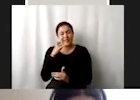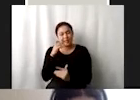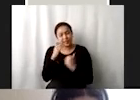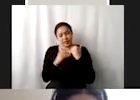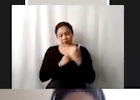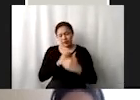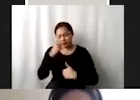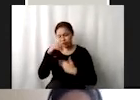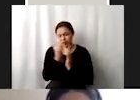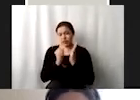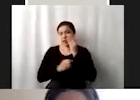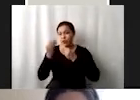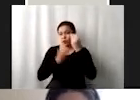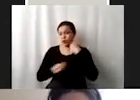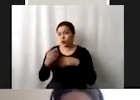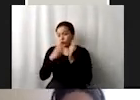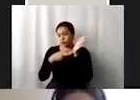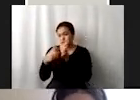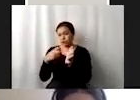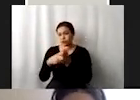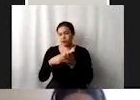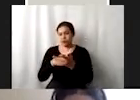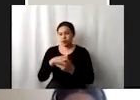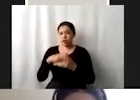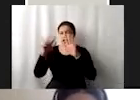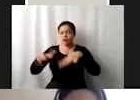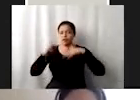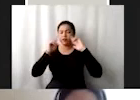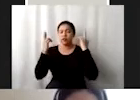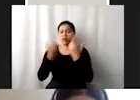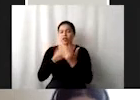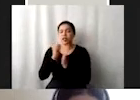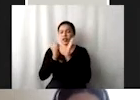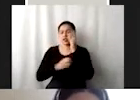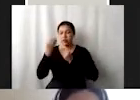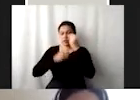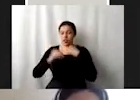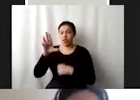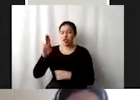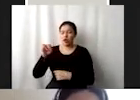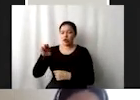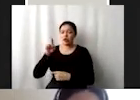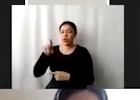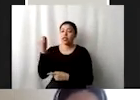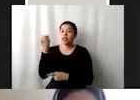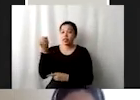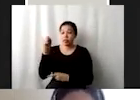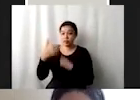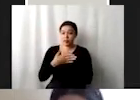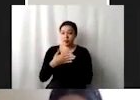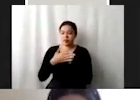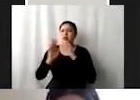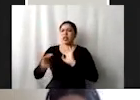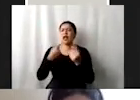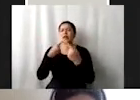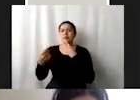alimentarios. La cumbre de los sistemas alimentarios de la ONU es en septiembre se han tenido diálogos al